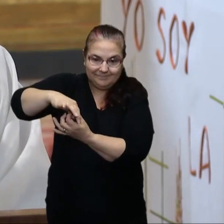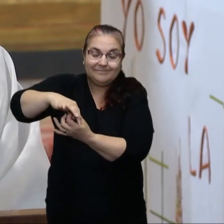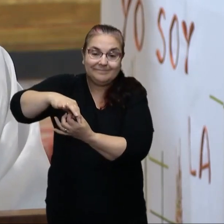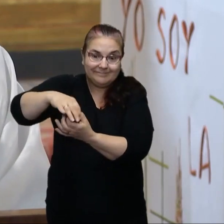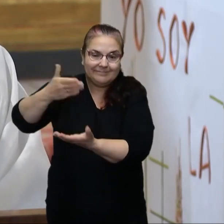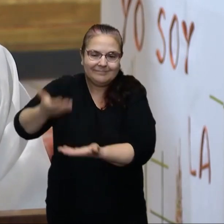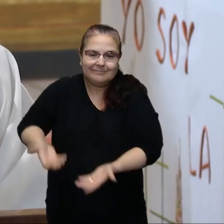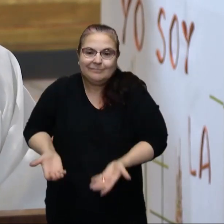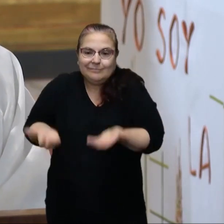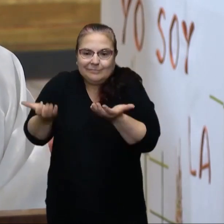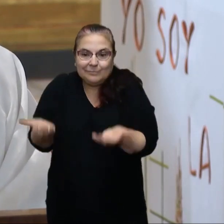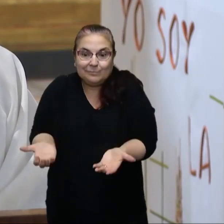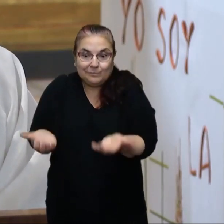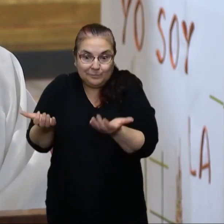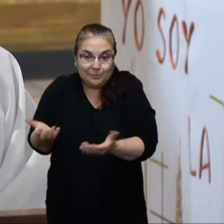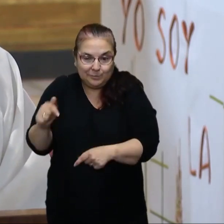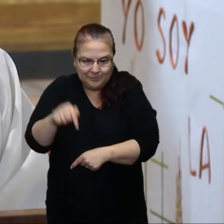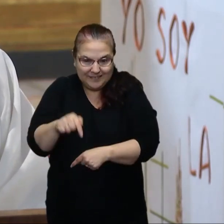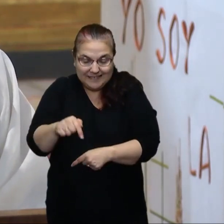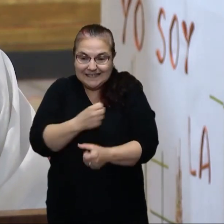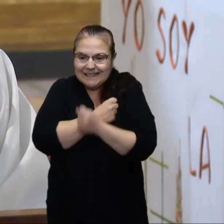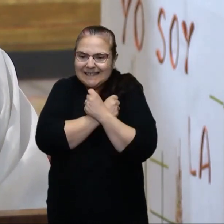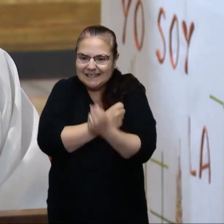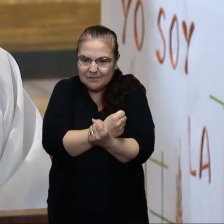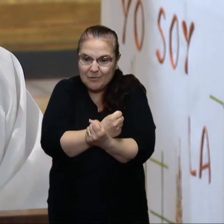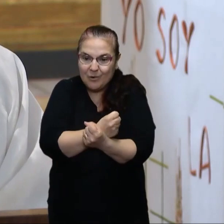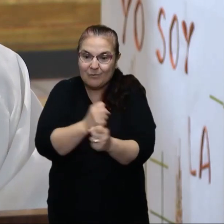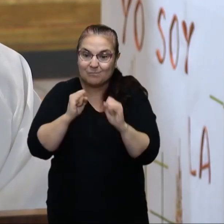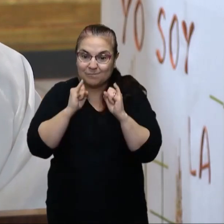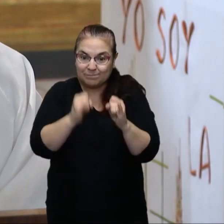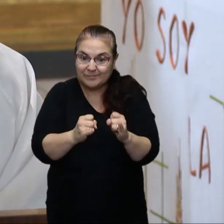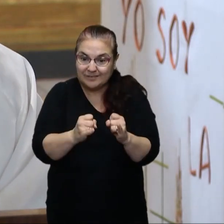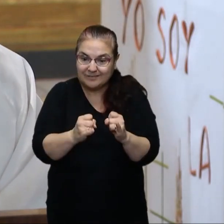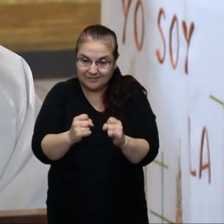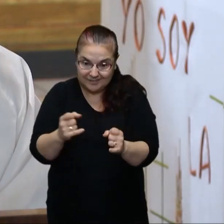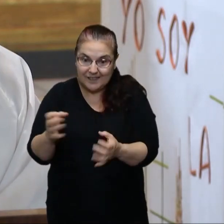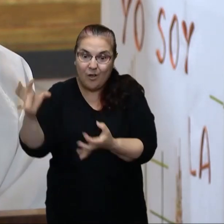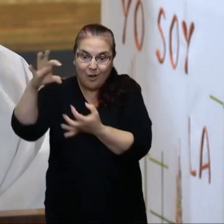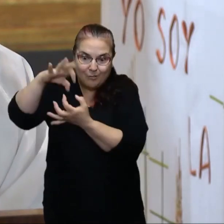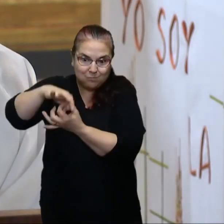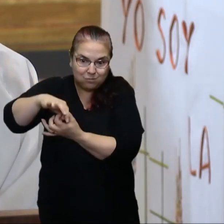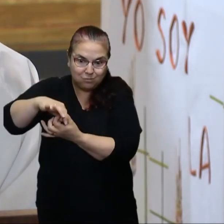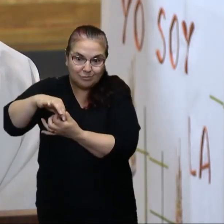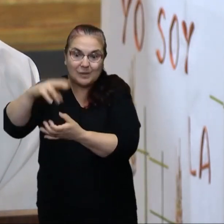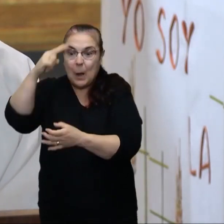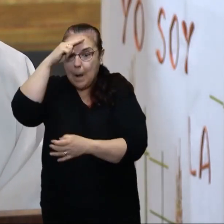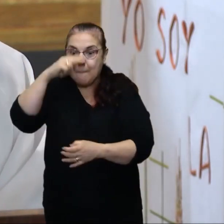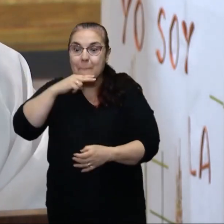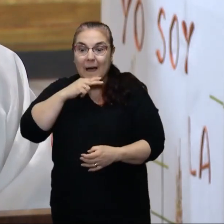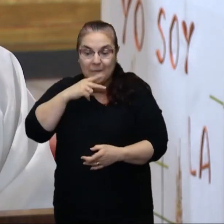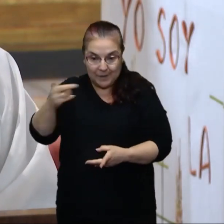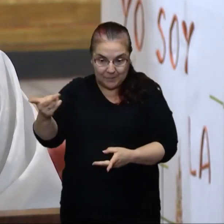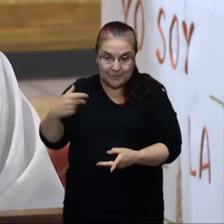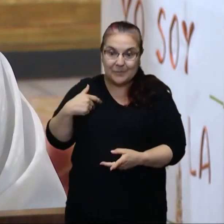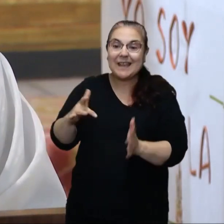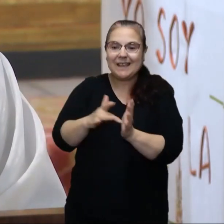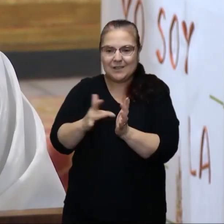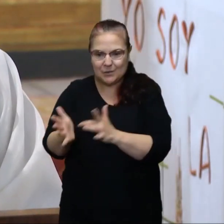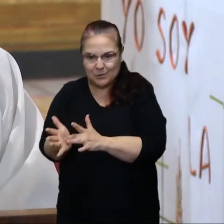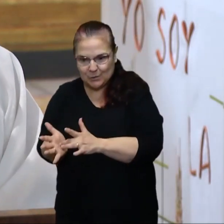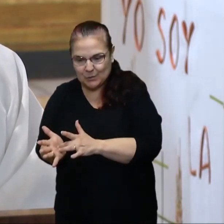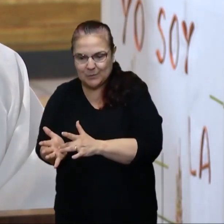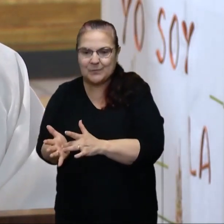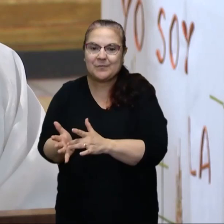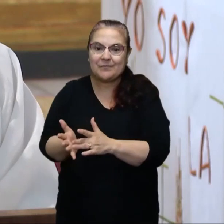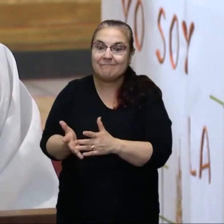sujeta en este amor que llega la cadena que une al Padre, a Dios Padre, a Jesús, a